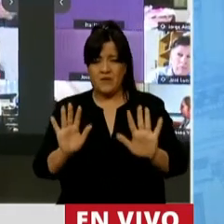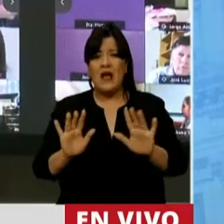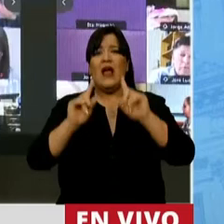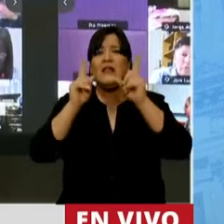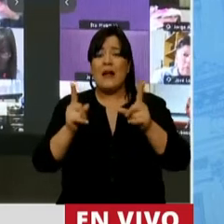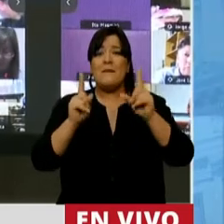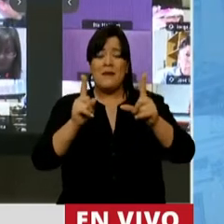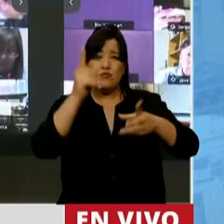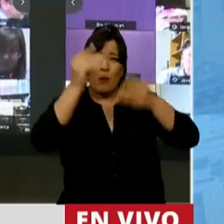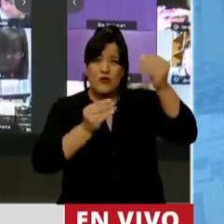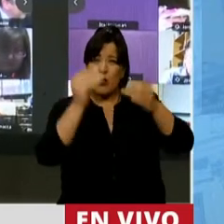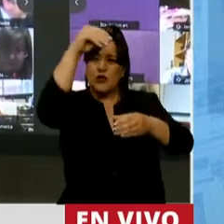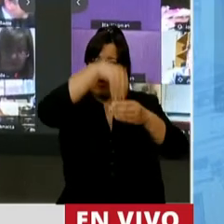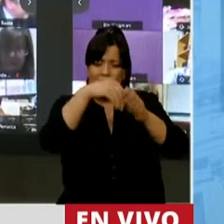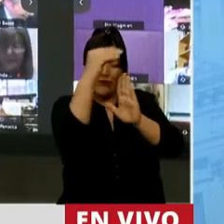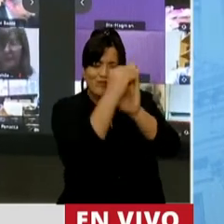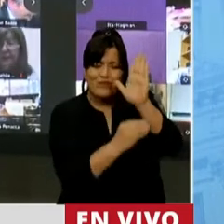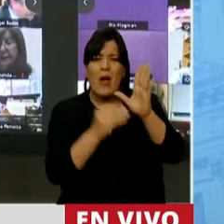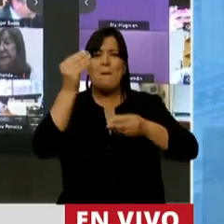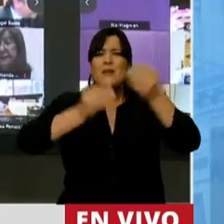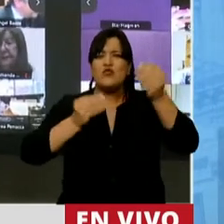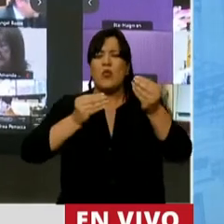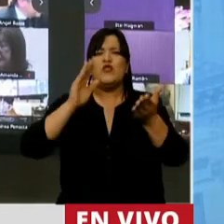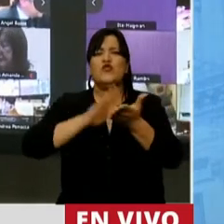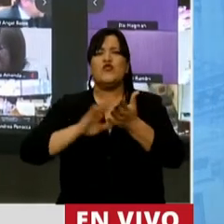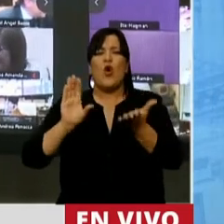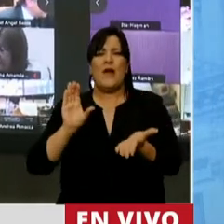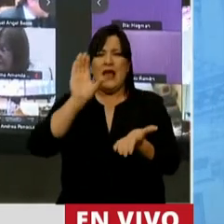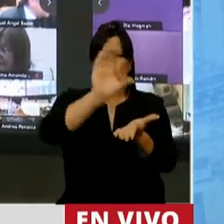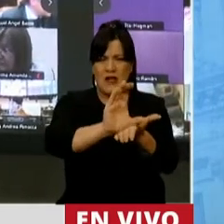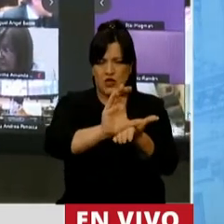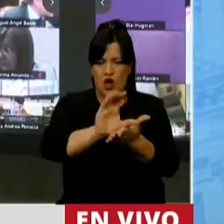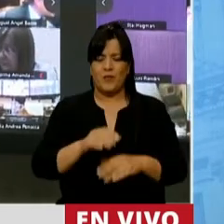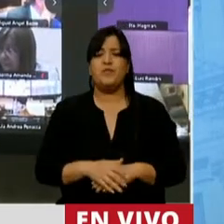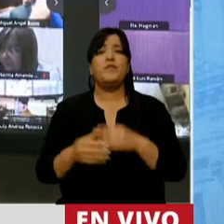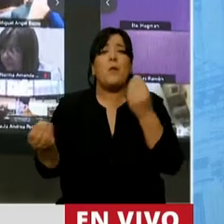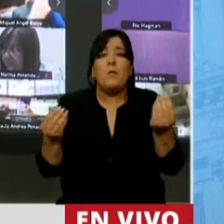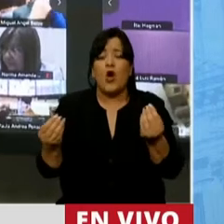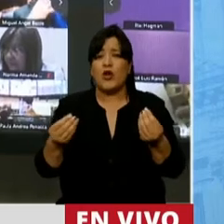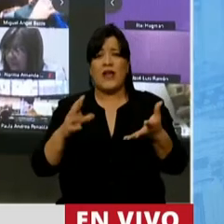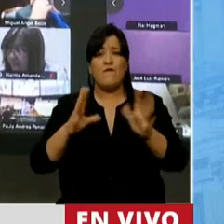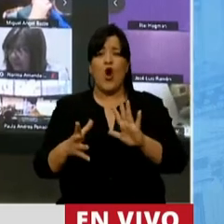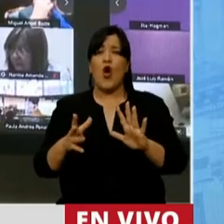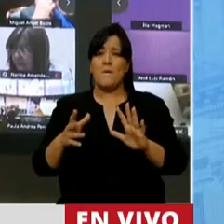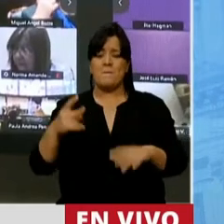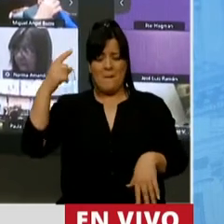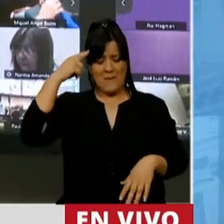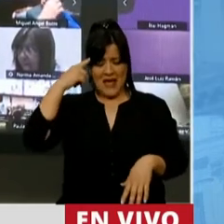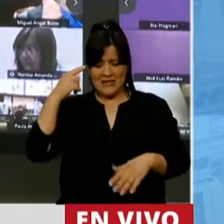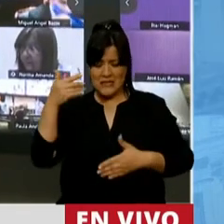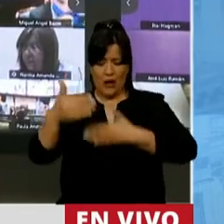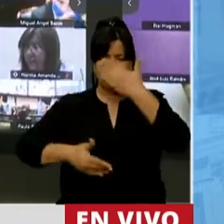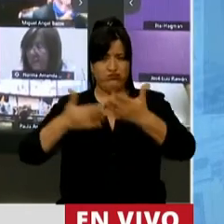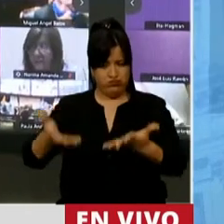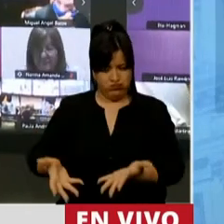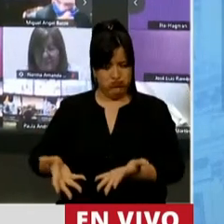adentro del presupuesto, es la del presupuesto de inversión. Porque cualquier perspectiva de crecimiento, y el crecimiento es el